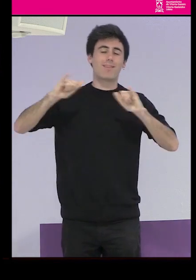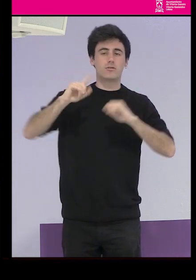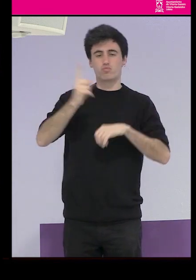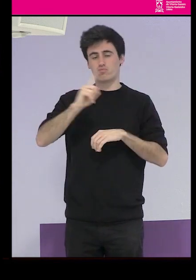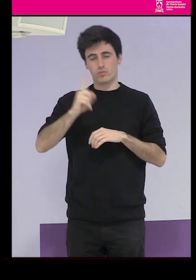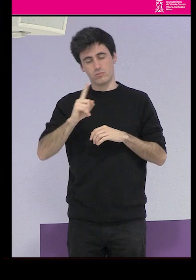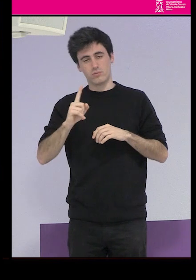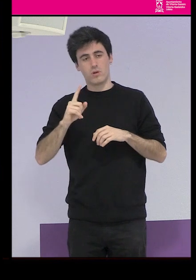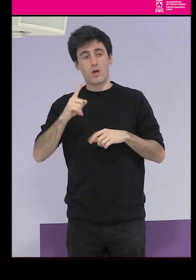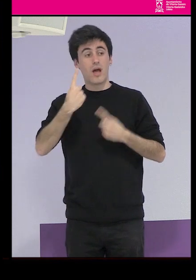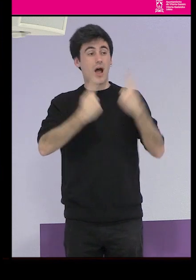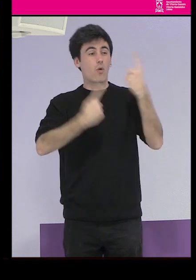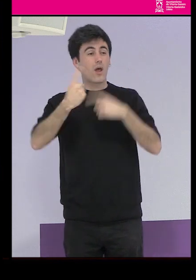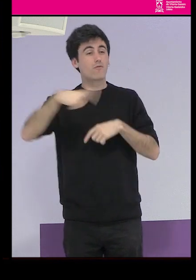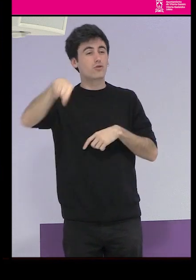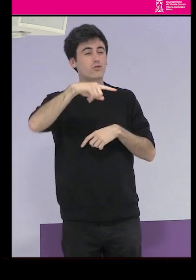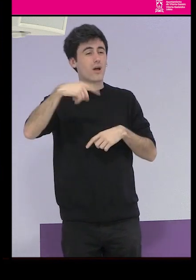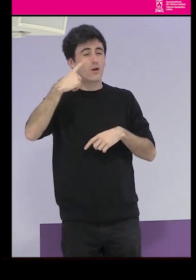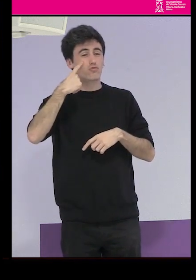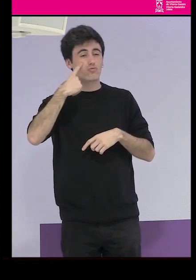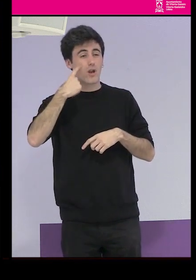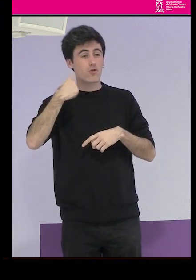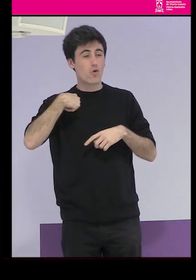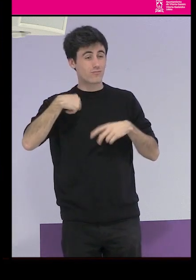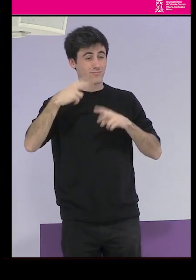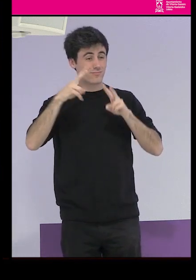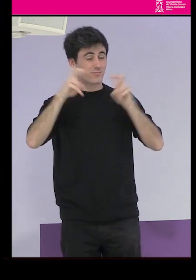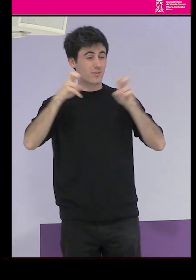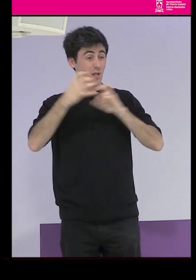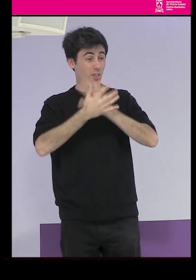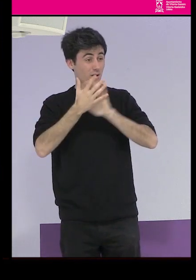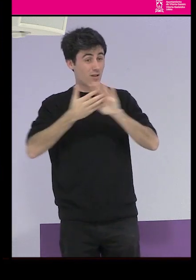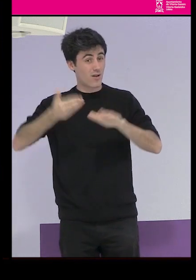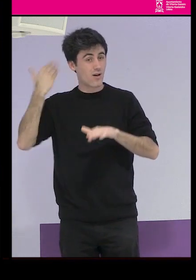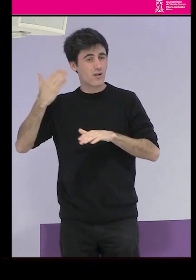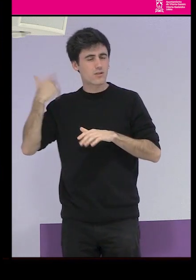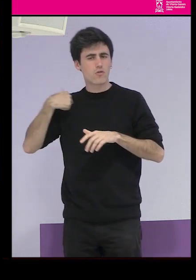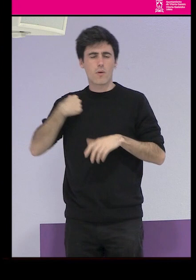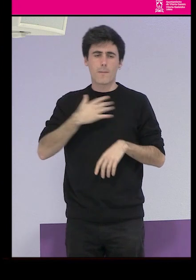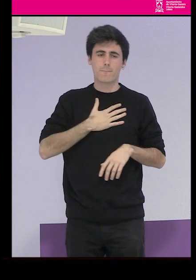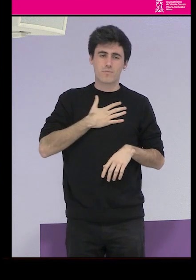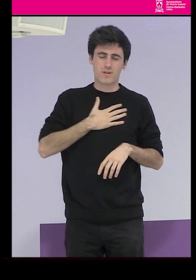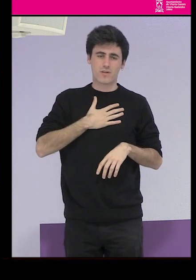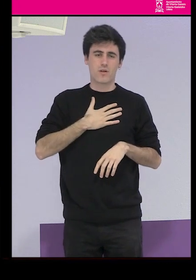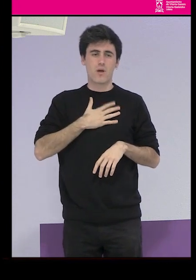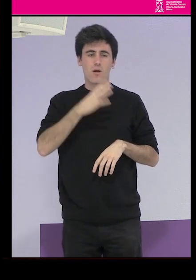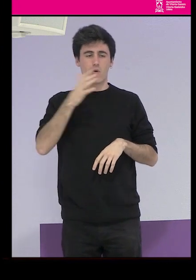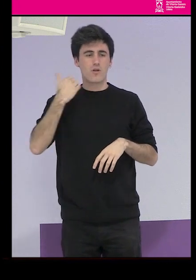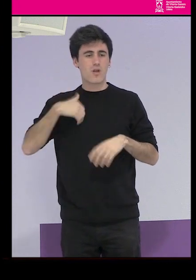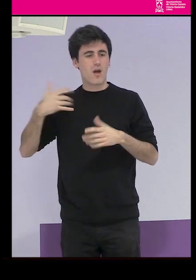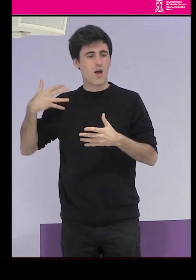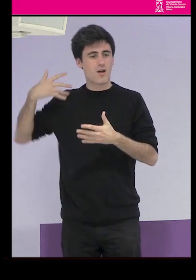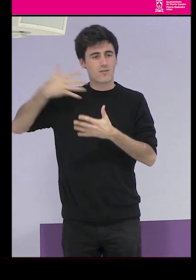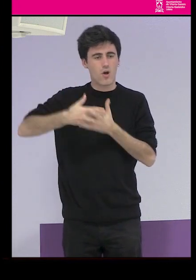No sé si alguna de vosotras me habéis oído alguna vez hablar de este tema. Yo la verdad es que tengo cierta satisfacción, porque creo que en los últimos años se ha estado